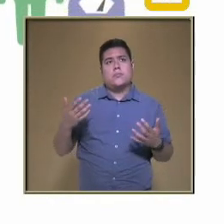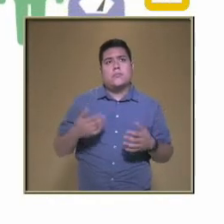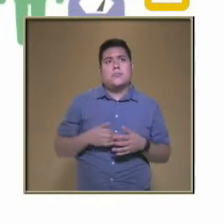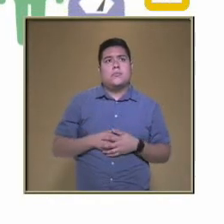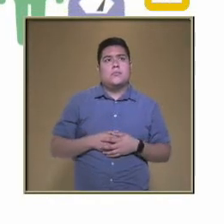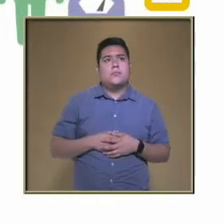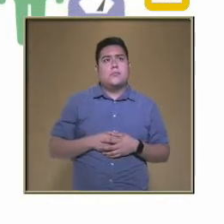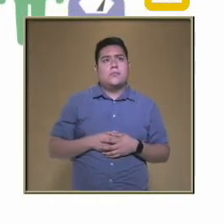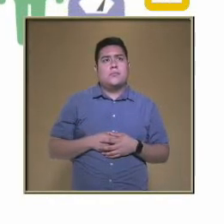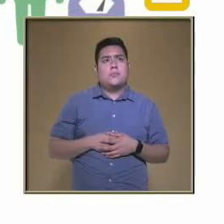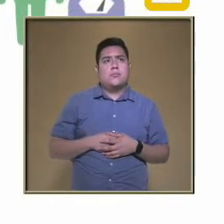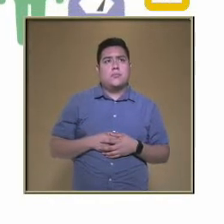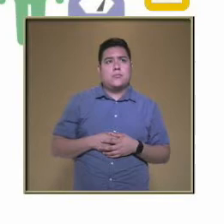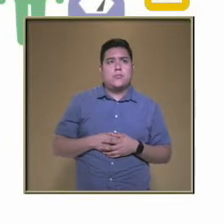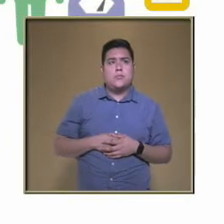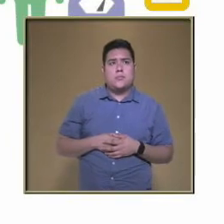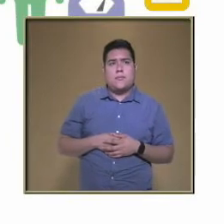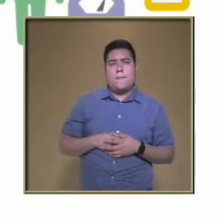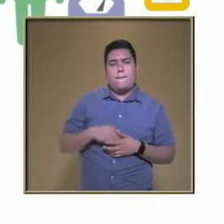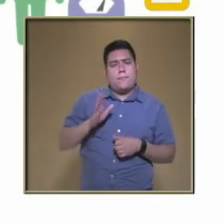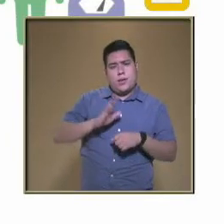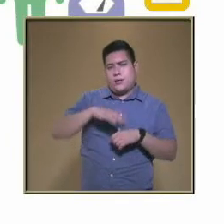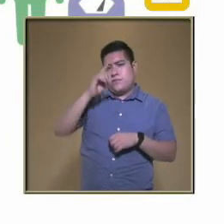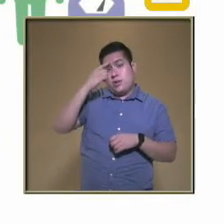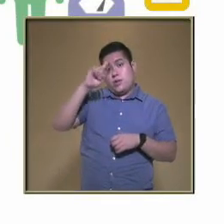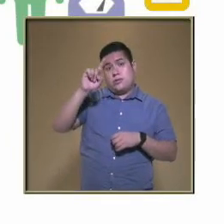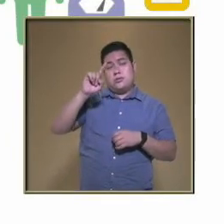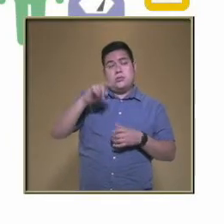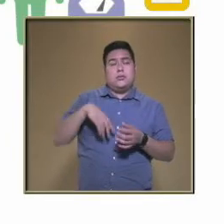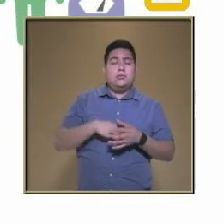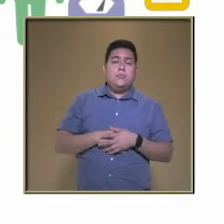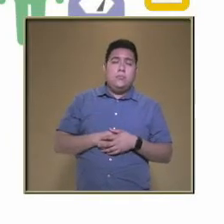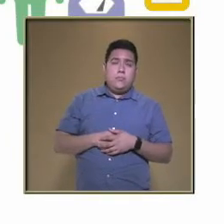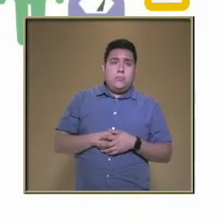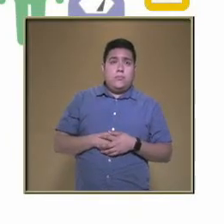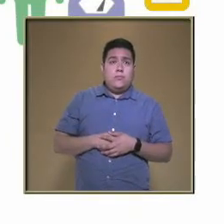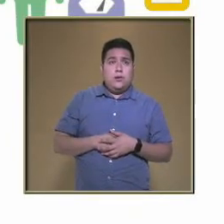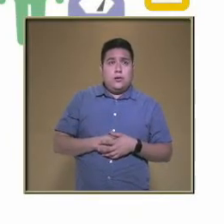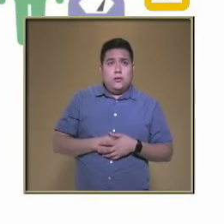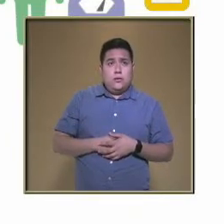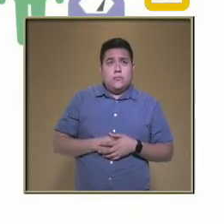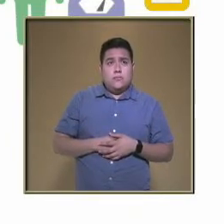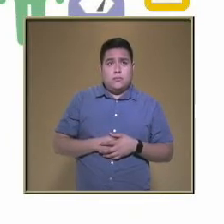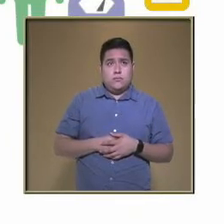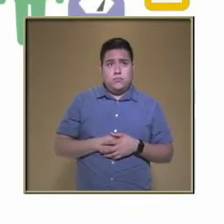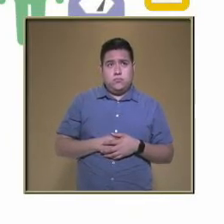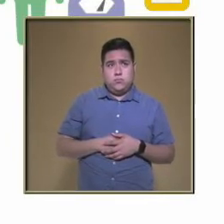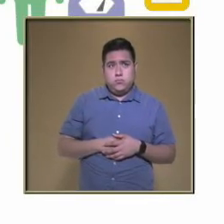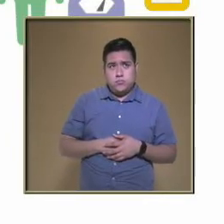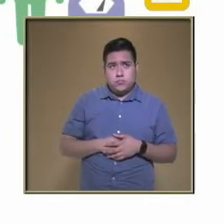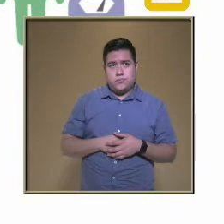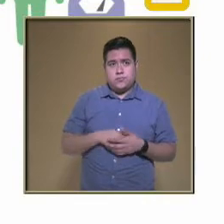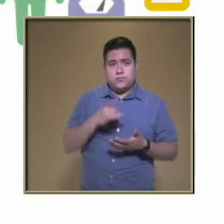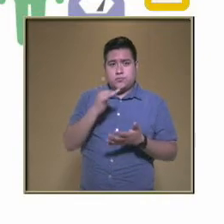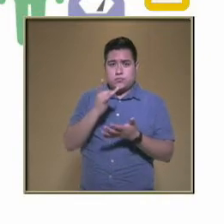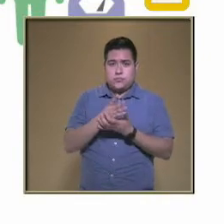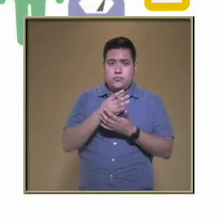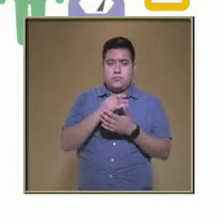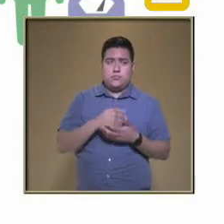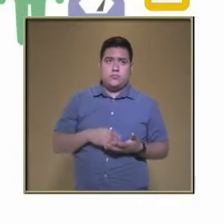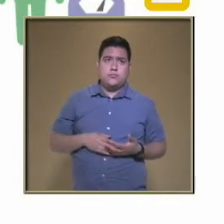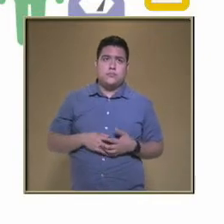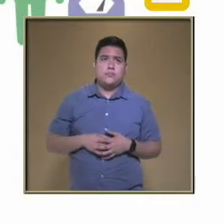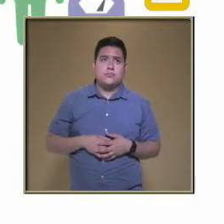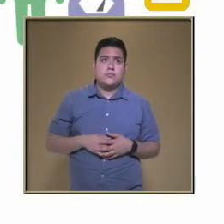Vamos a decirle Más automática ¿Verdad? No tenemos que hacer Las operaciones nosotros Y solamente Podemos ir ingresando Algunos datos ¿Verdad?